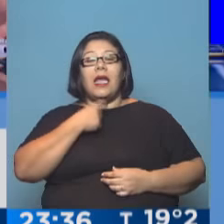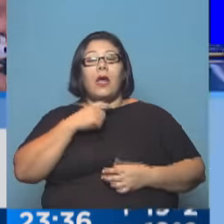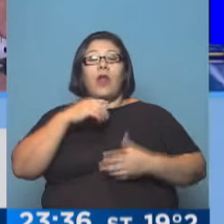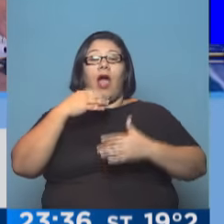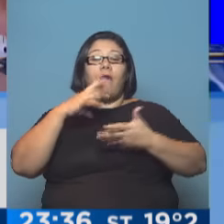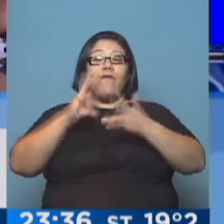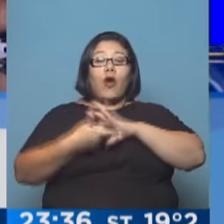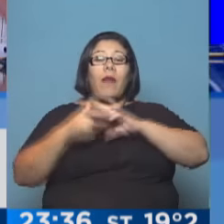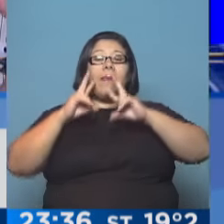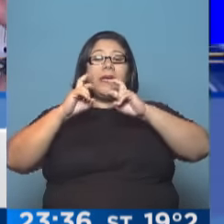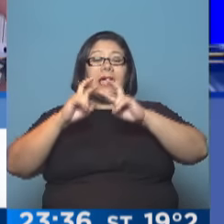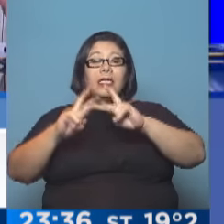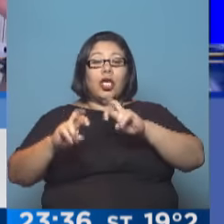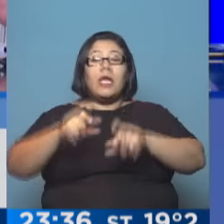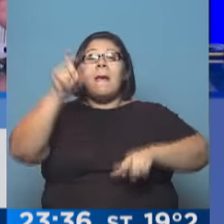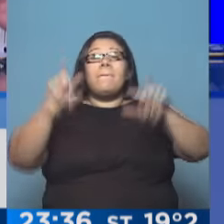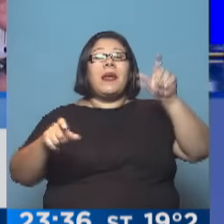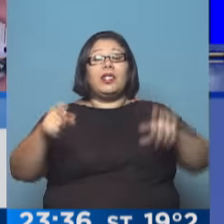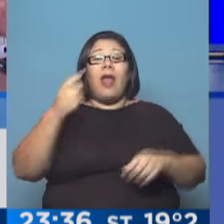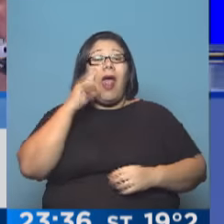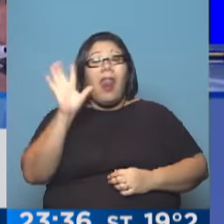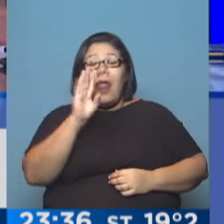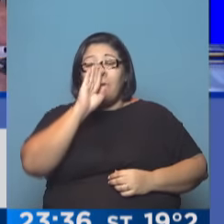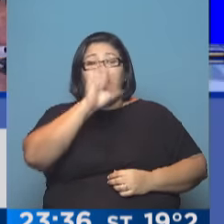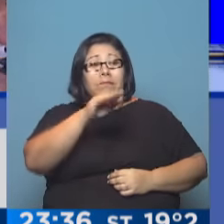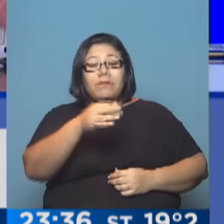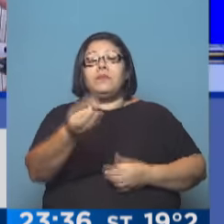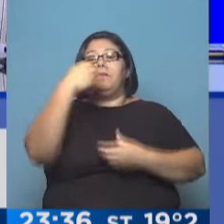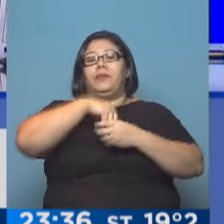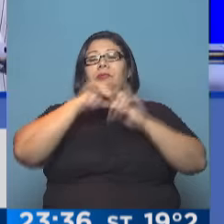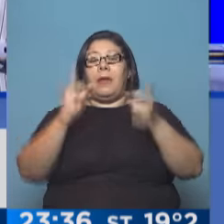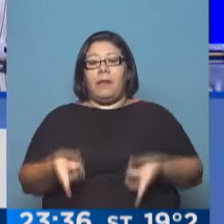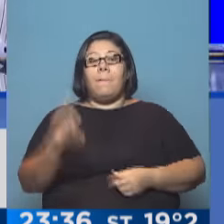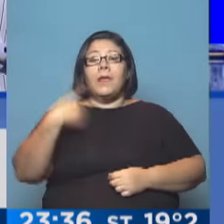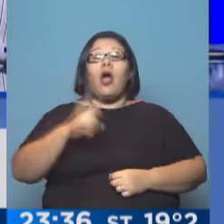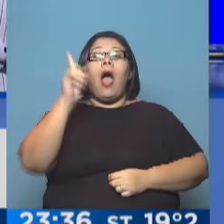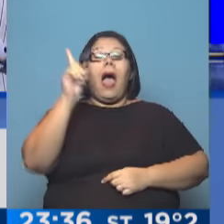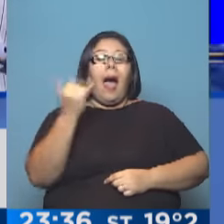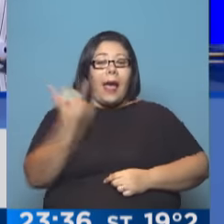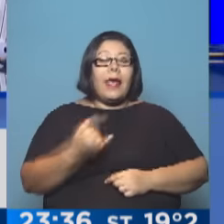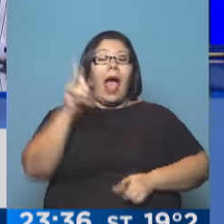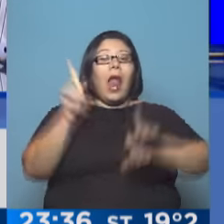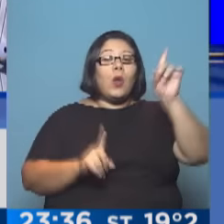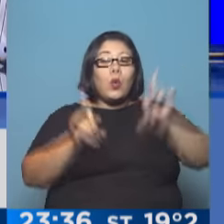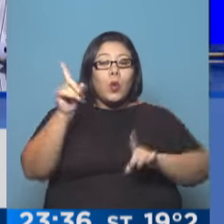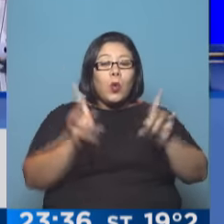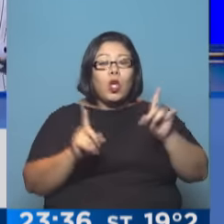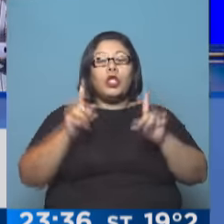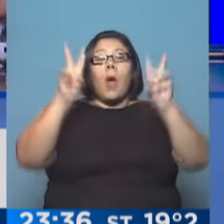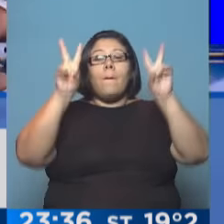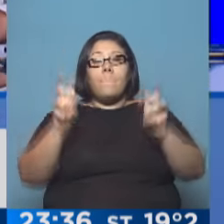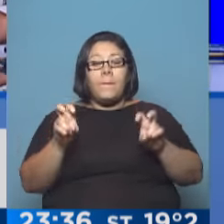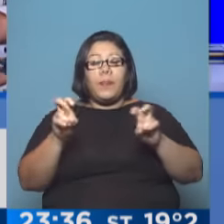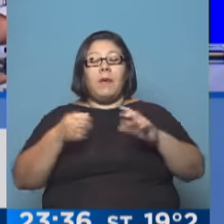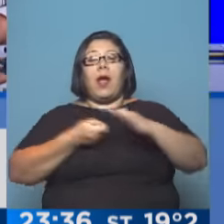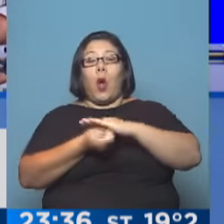involucrando a personas que no tienen nada que ver, aun cuando admiten que algunos de los funcionarios sí están relacionados con los escándalos de corrupción.